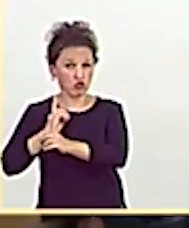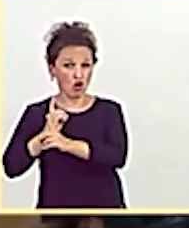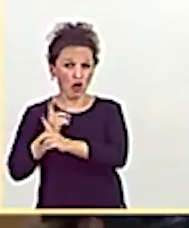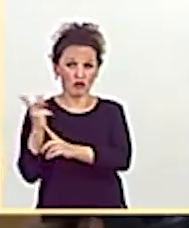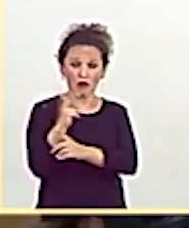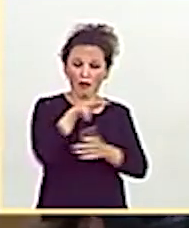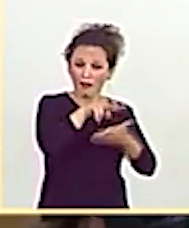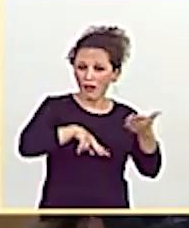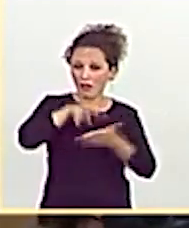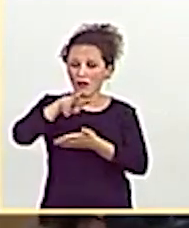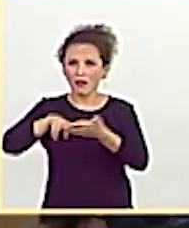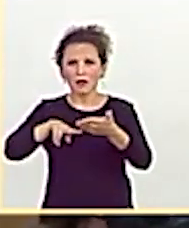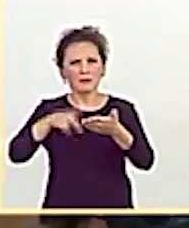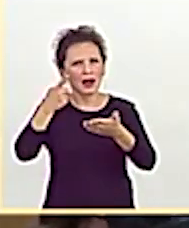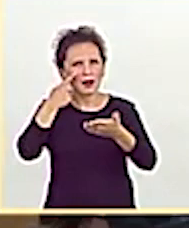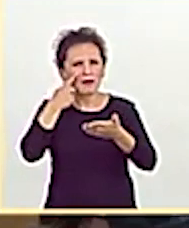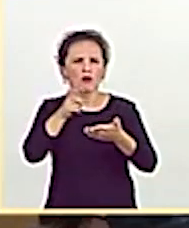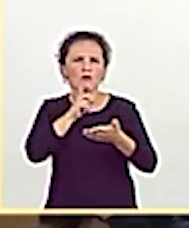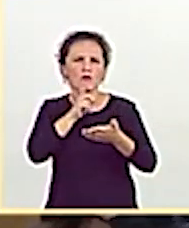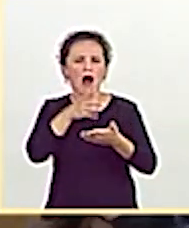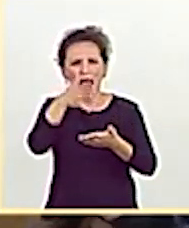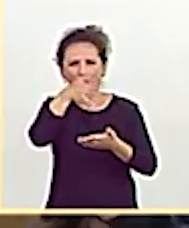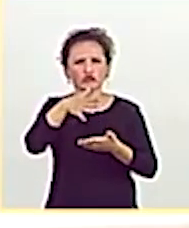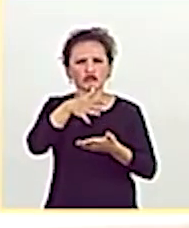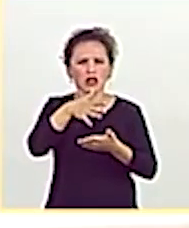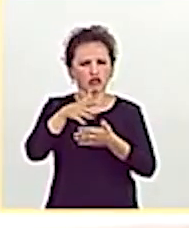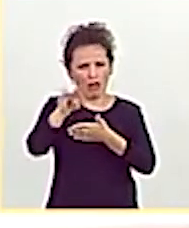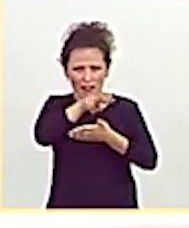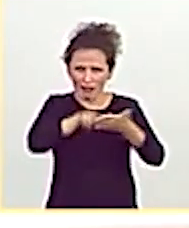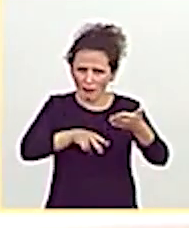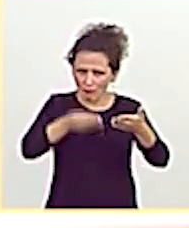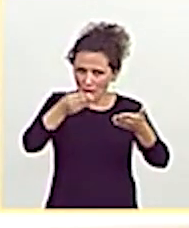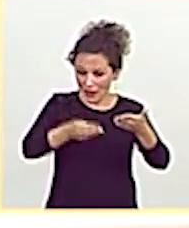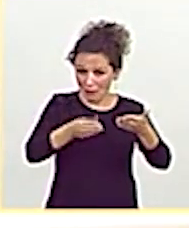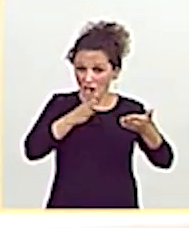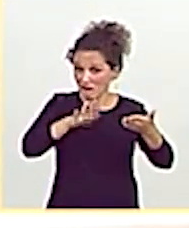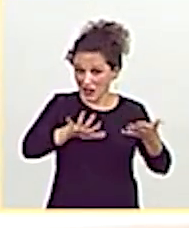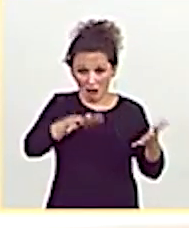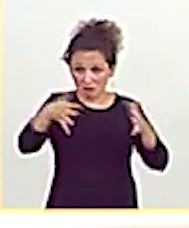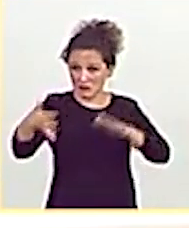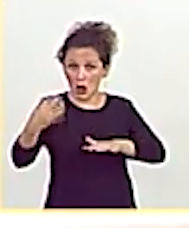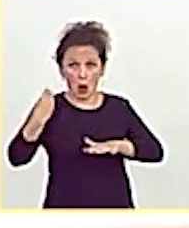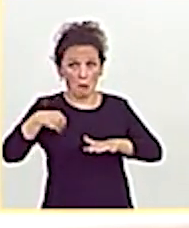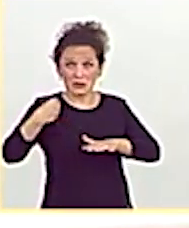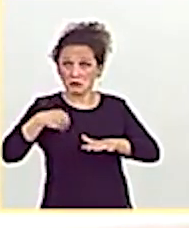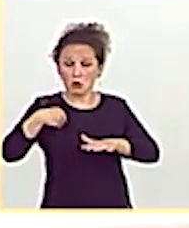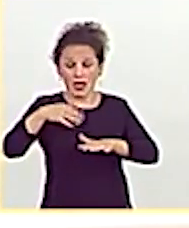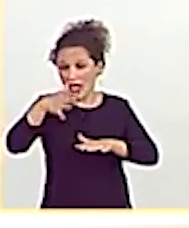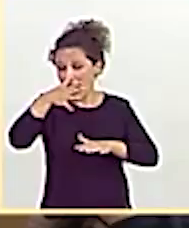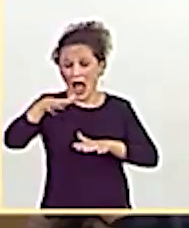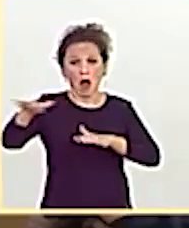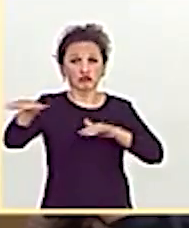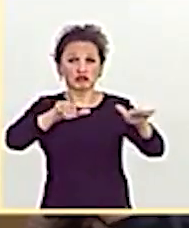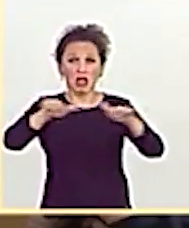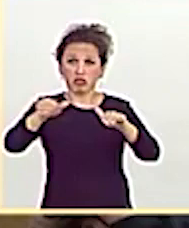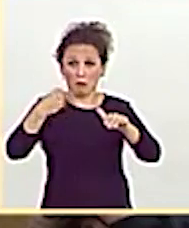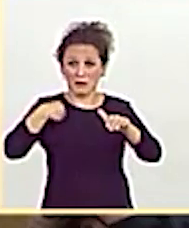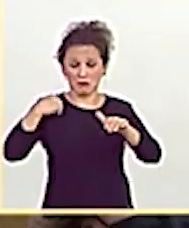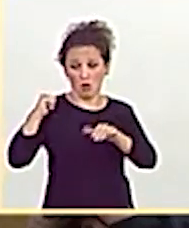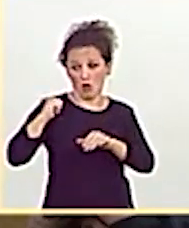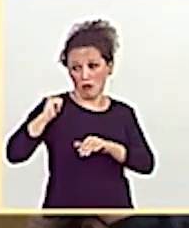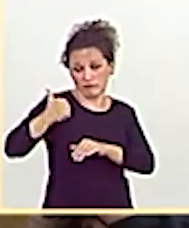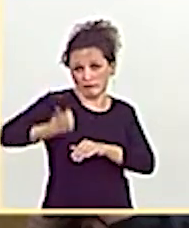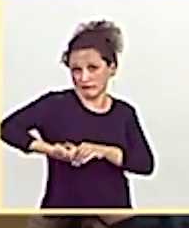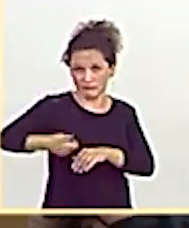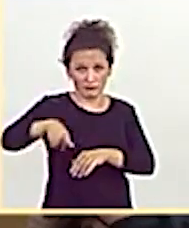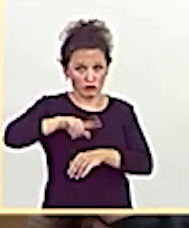de algunas acusaciones, que va a ser exactamente el mismo que el de todas las acusaciones que hemos recibido a lo largo de estos años.